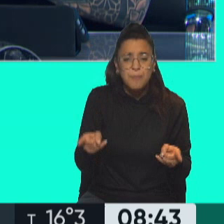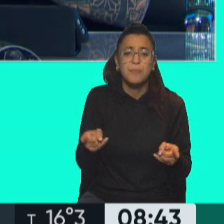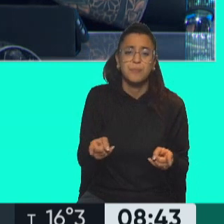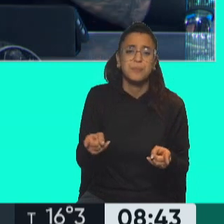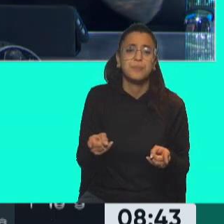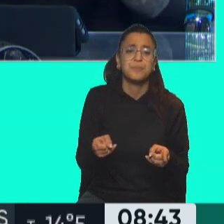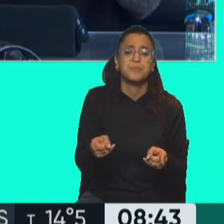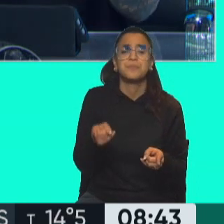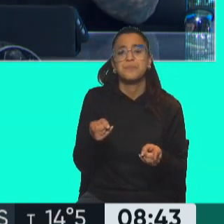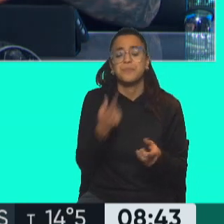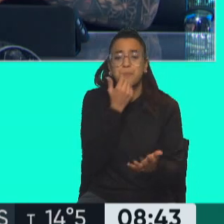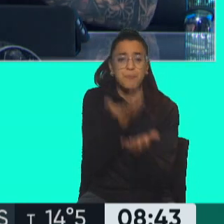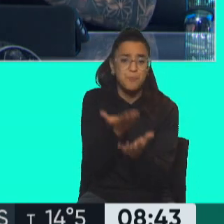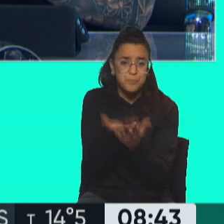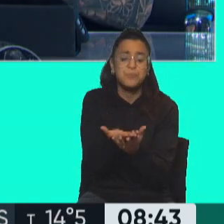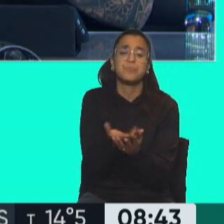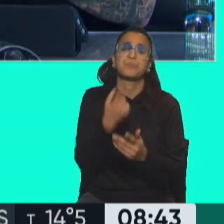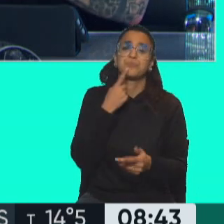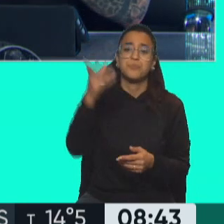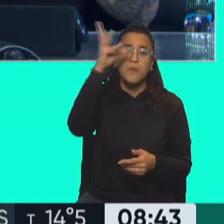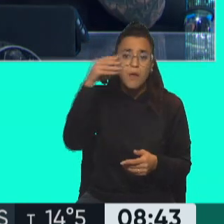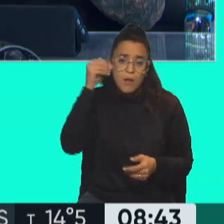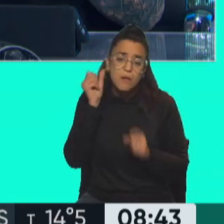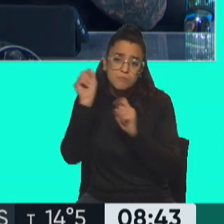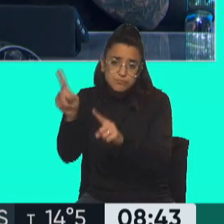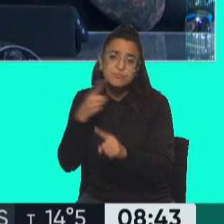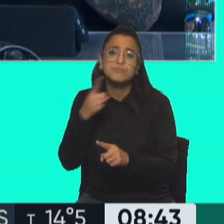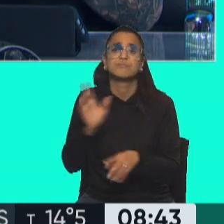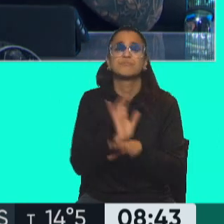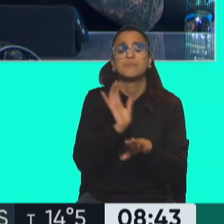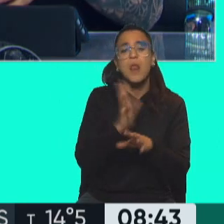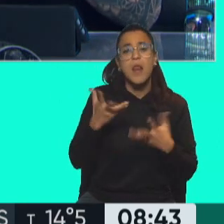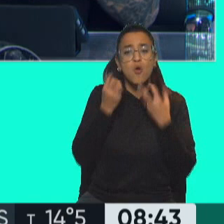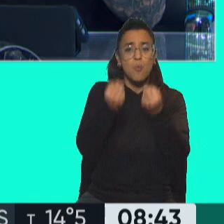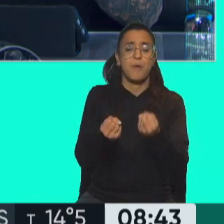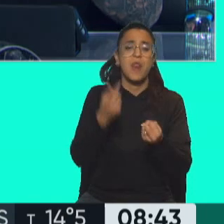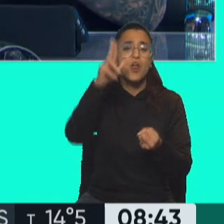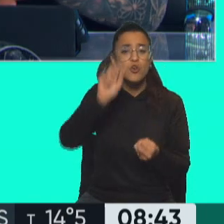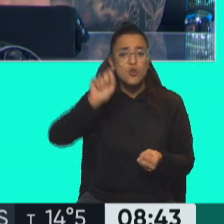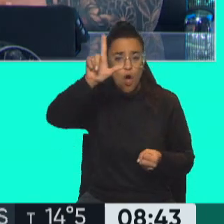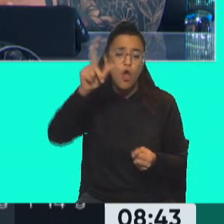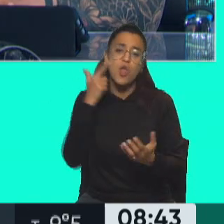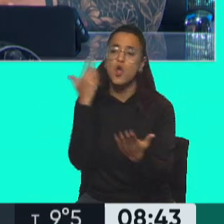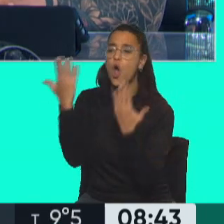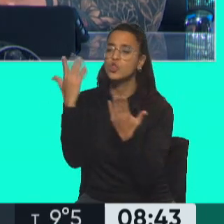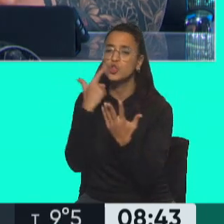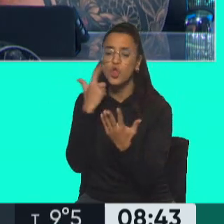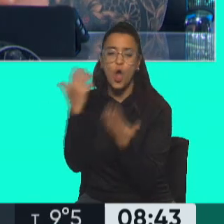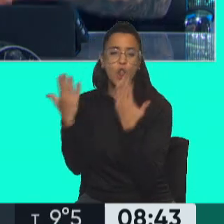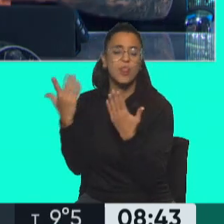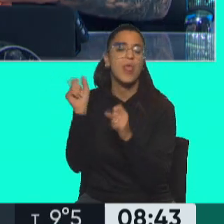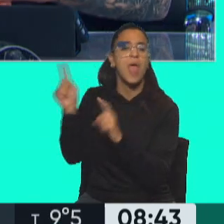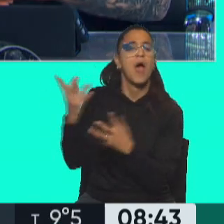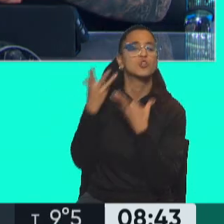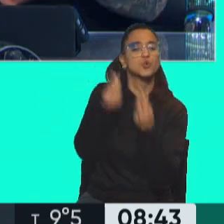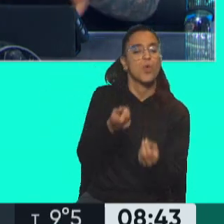propuesta de Cristina Fernández de Kirchner de recuperar por parte del Estado el rol de contralor de la ayuda social,